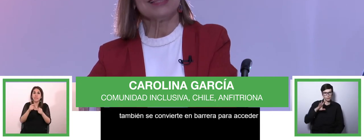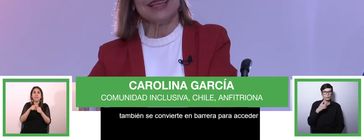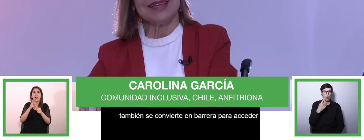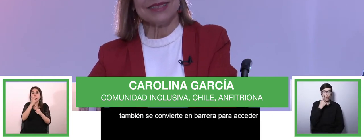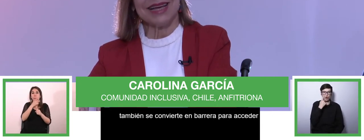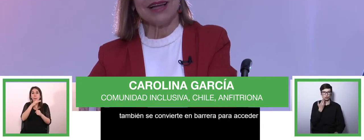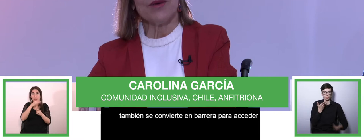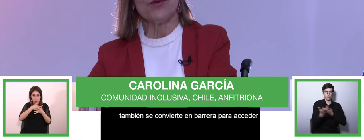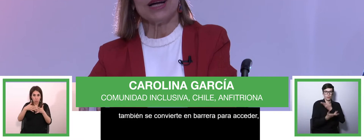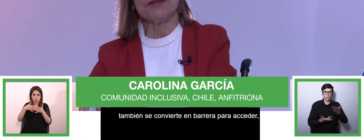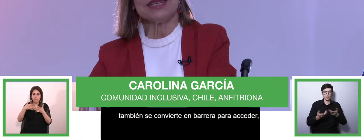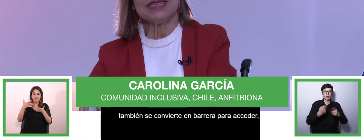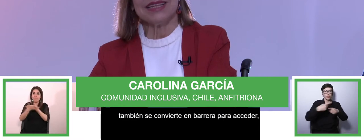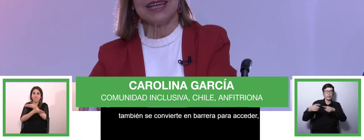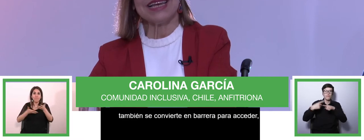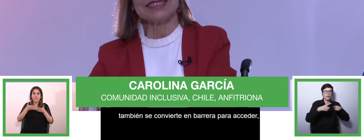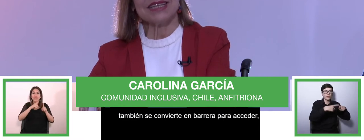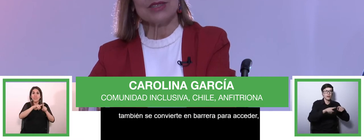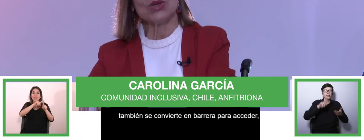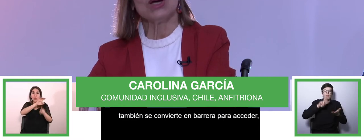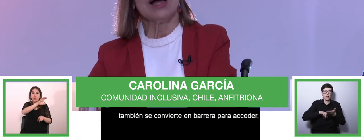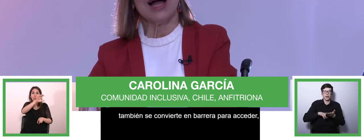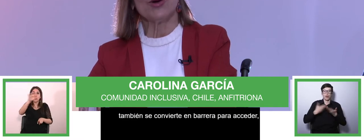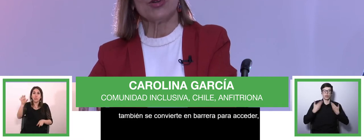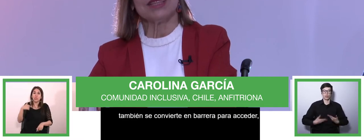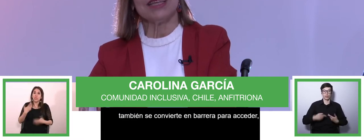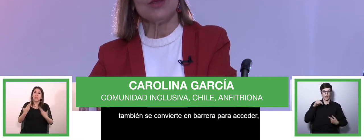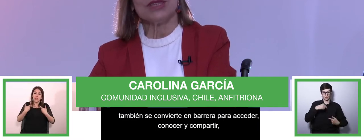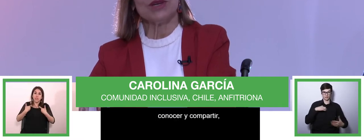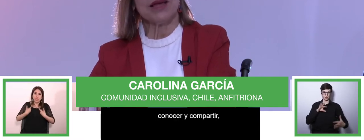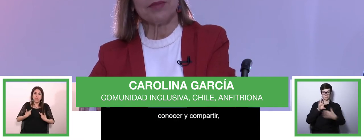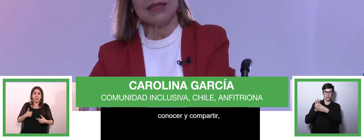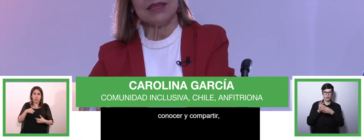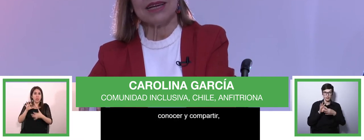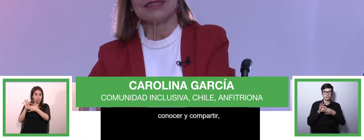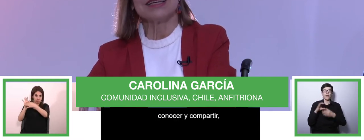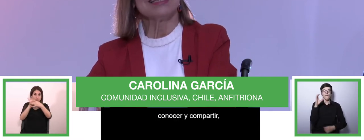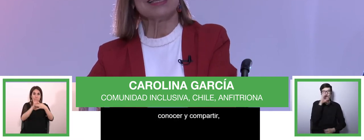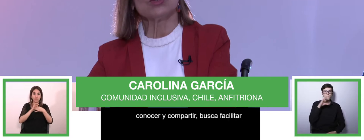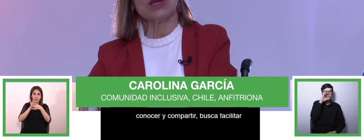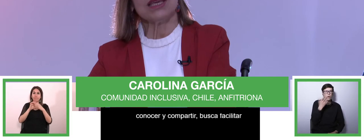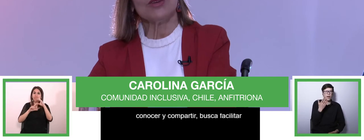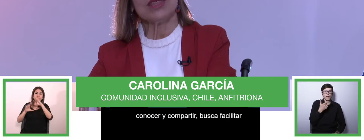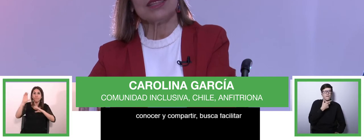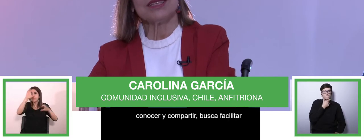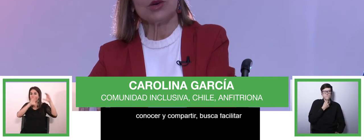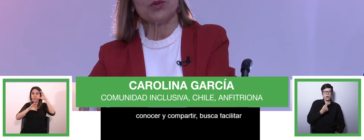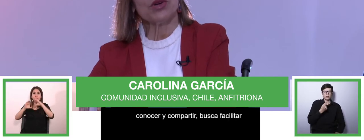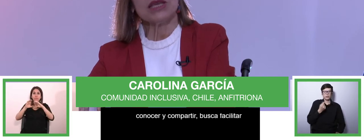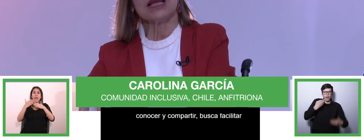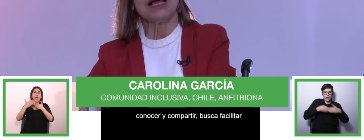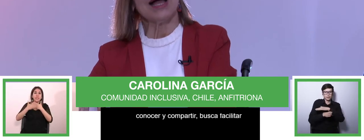Esta alianza busca facilitar el acceso a los contenidos y buenas prácticas que han surgido desde